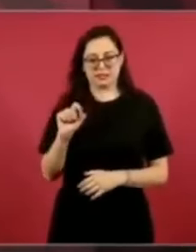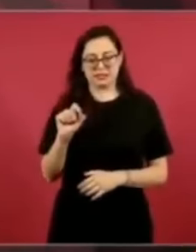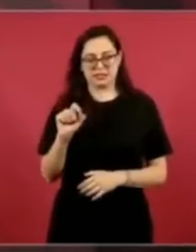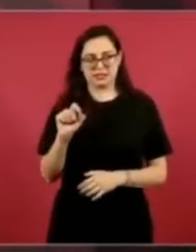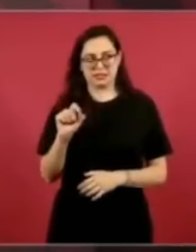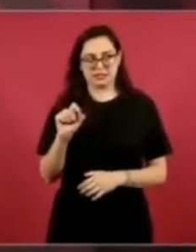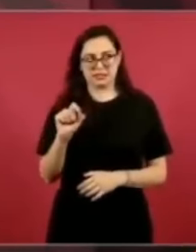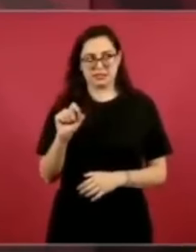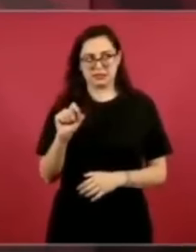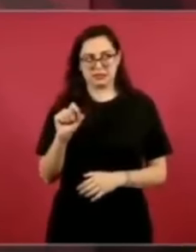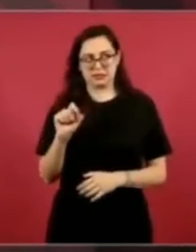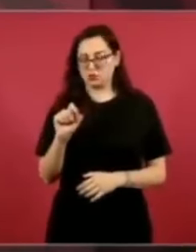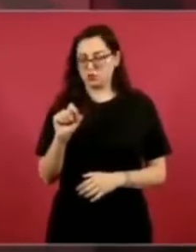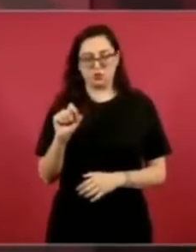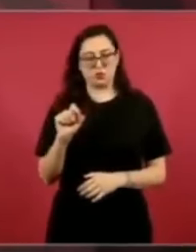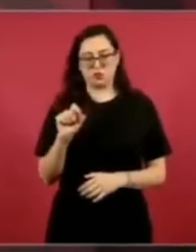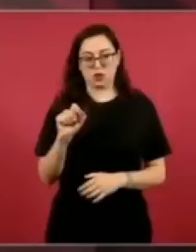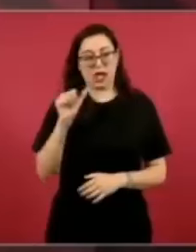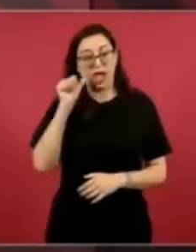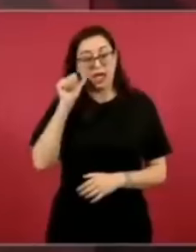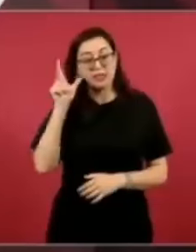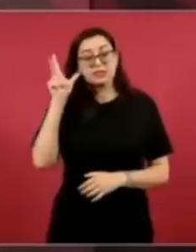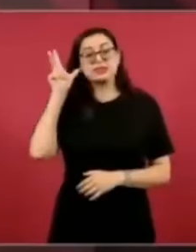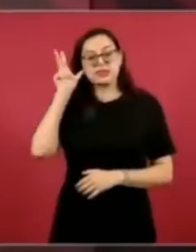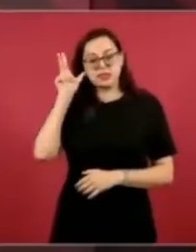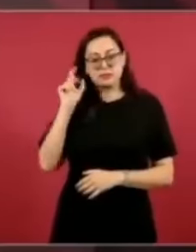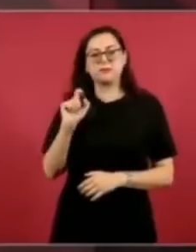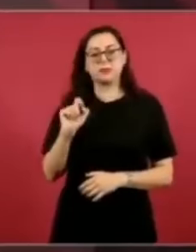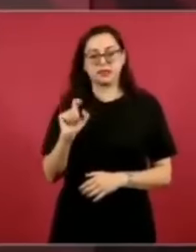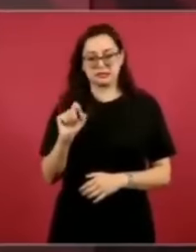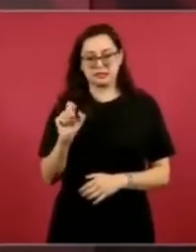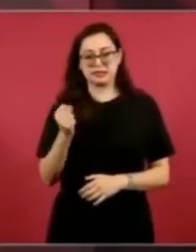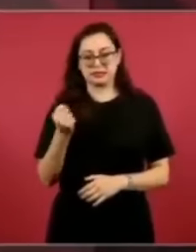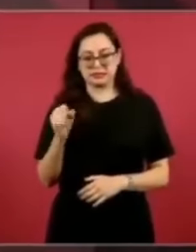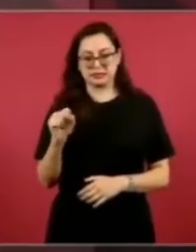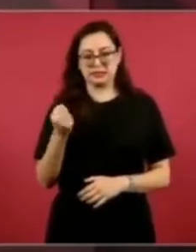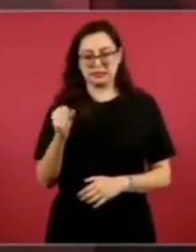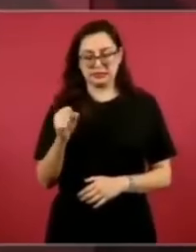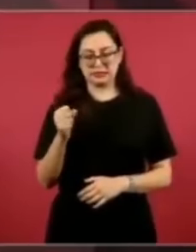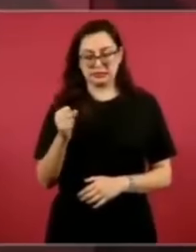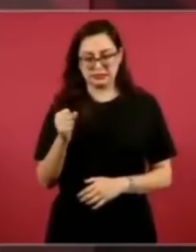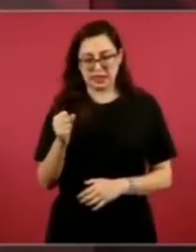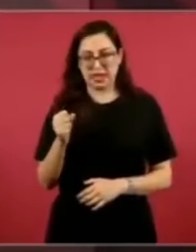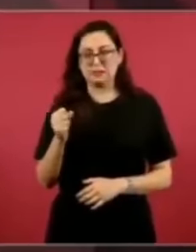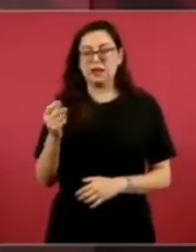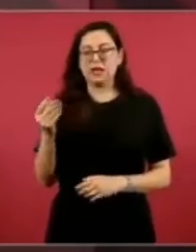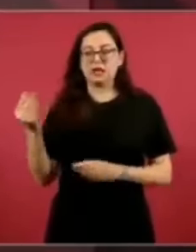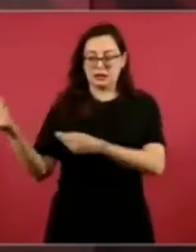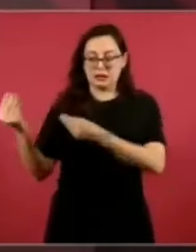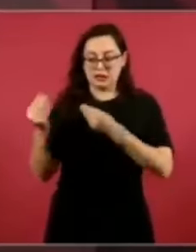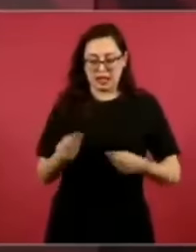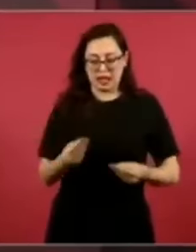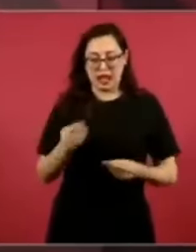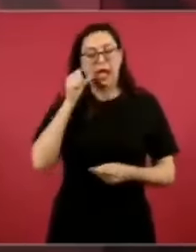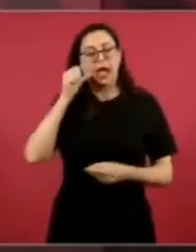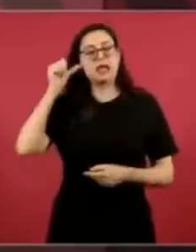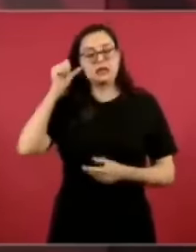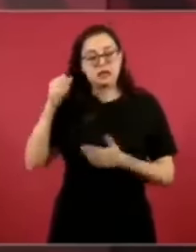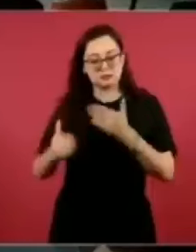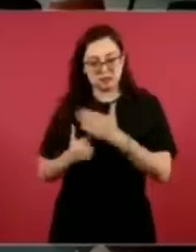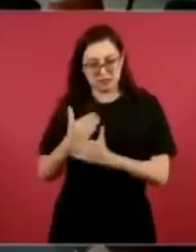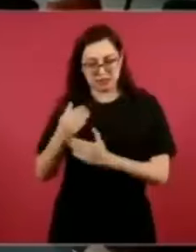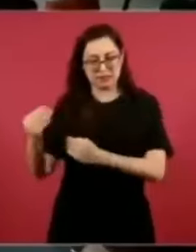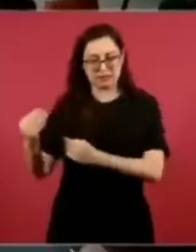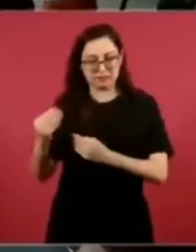no, antier, sí, viene firmada el 20, me llegó ayer de mañana, dice